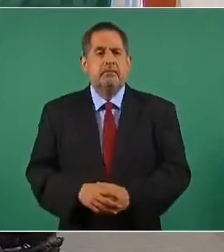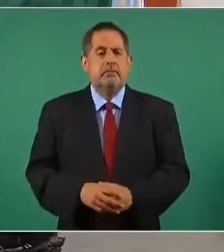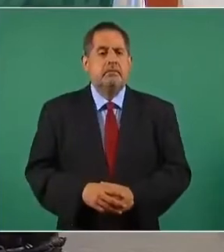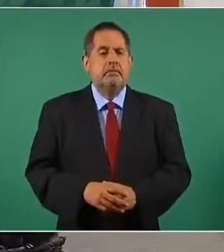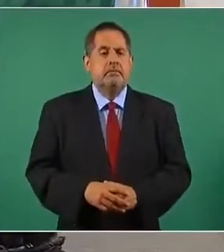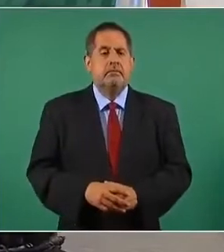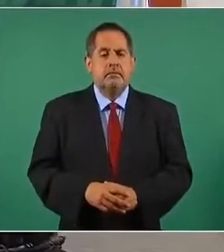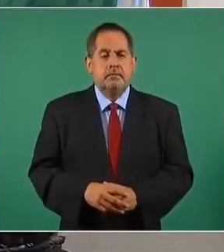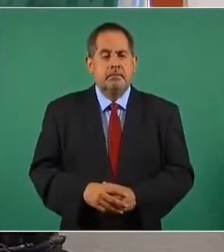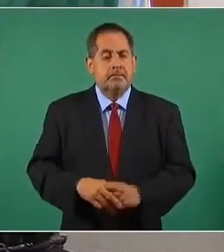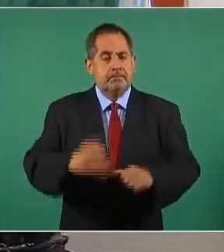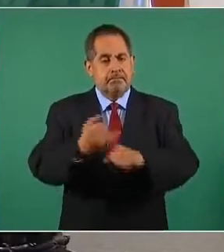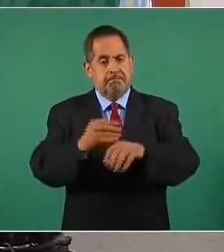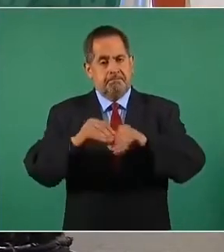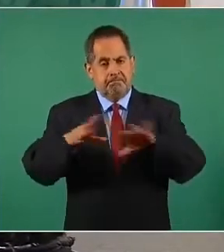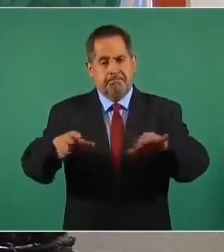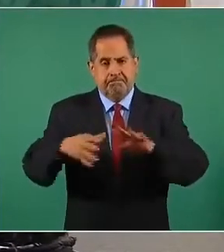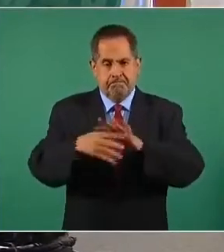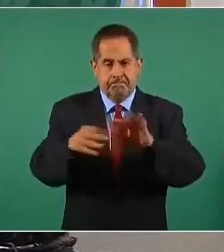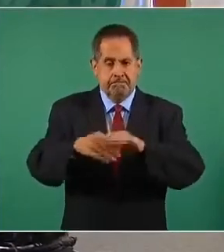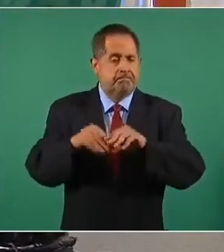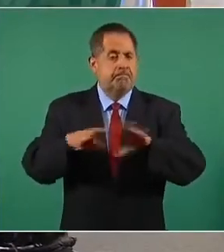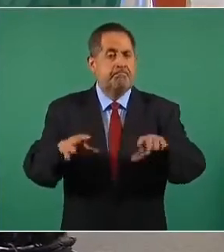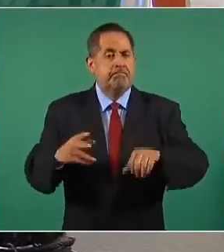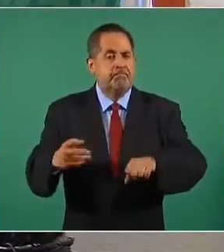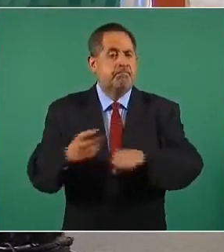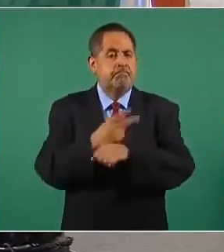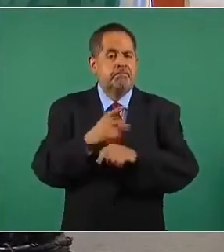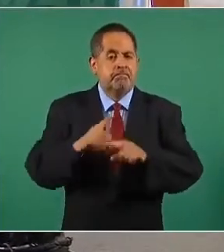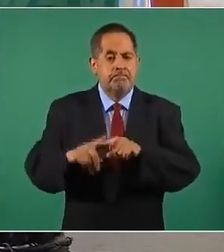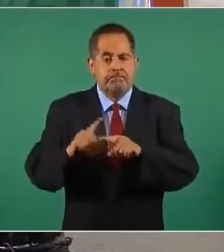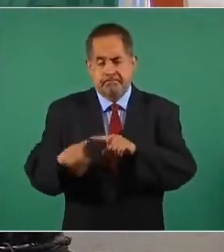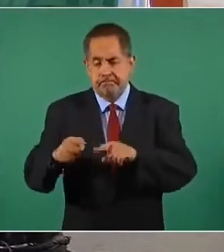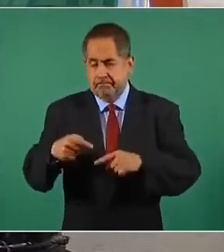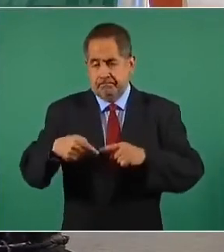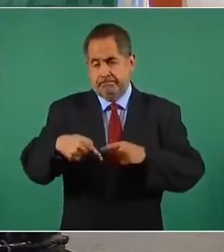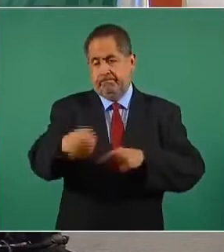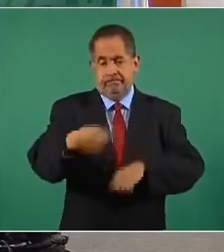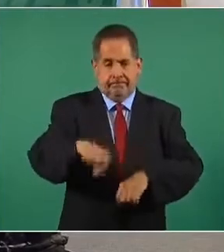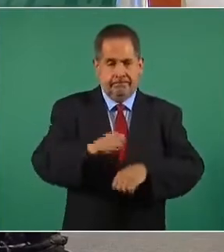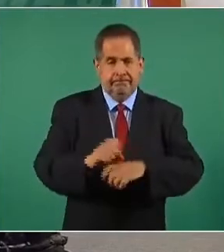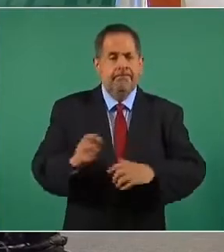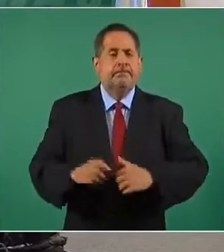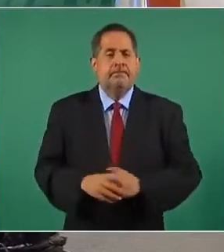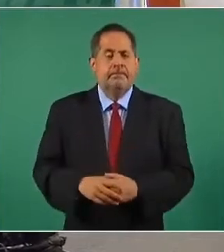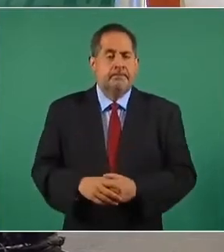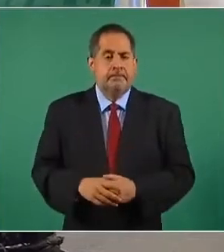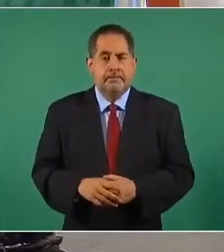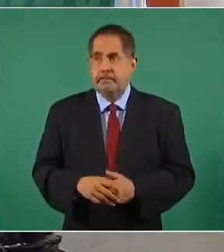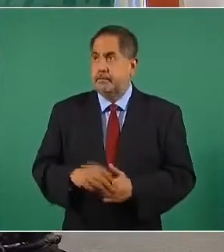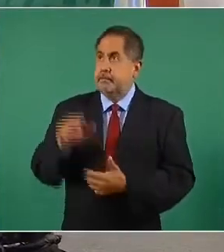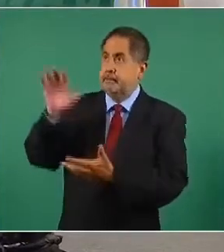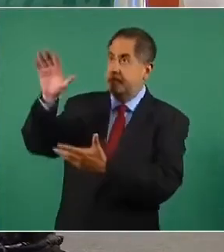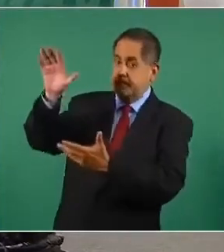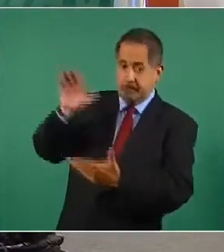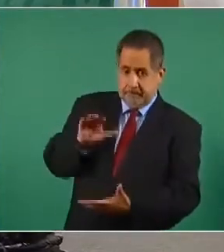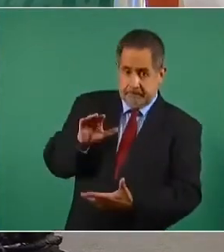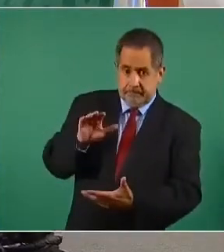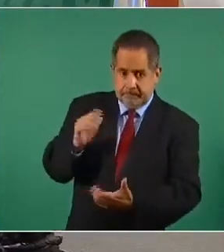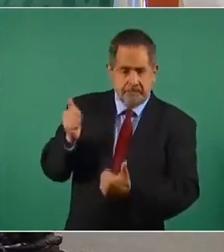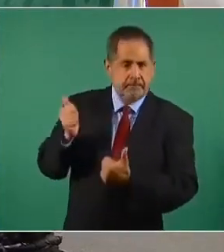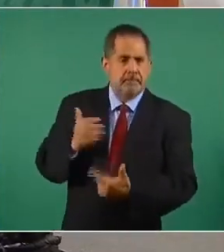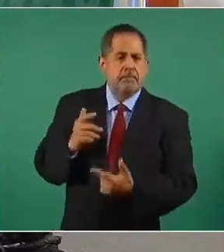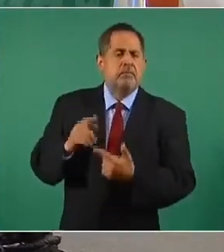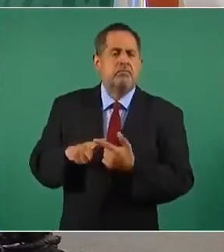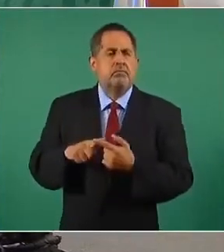Vamos a informar sobre la distribución de la vacuna en esta semana. Adelante, por favor. Se recibieron entre